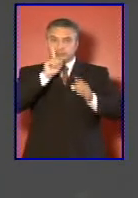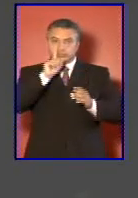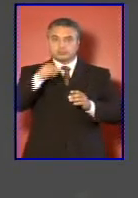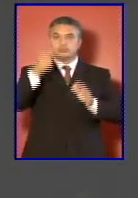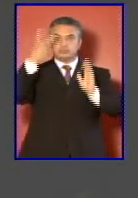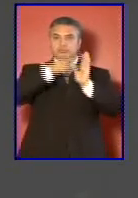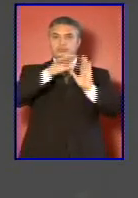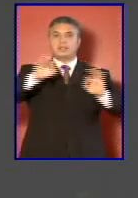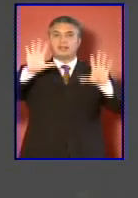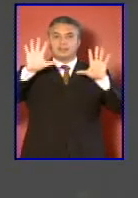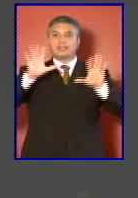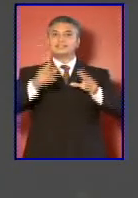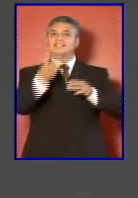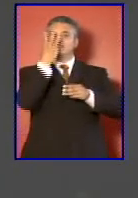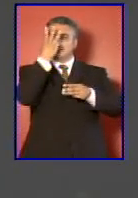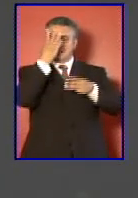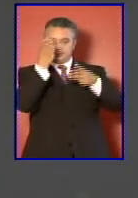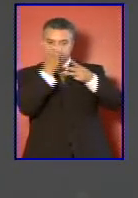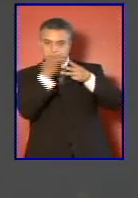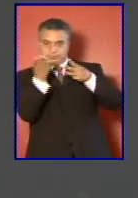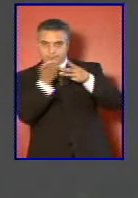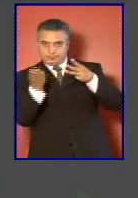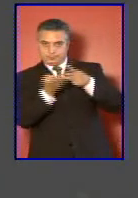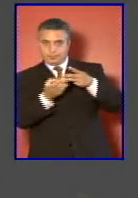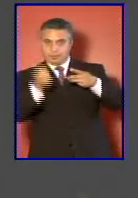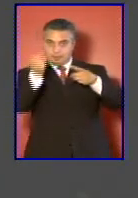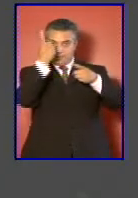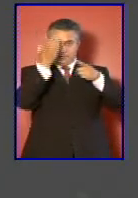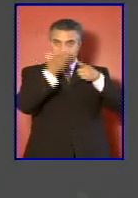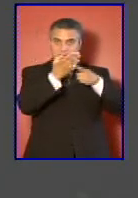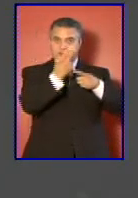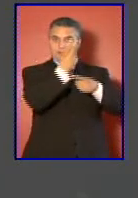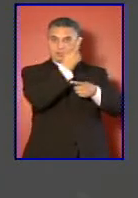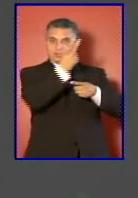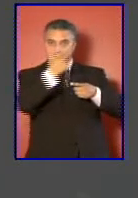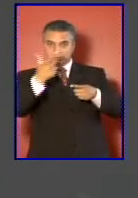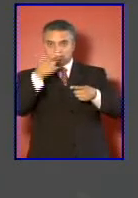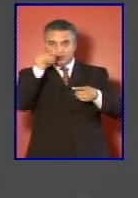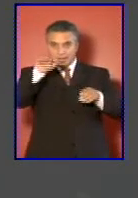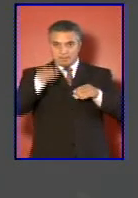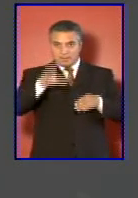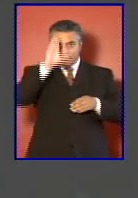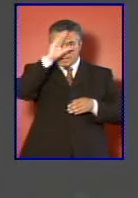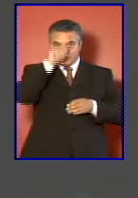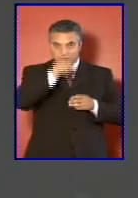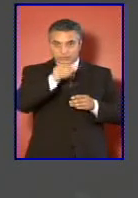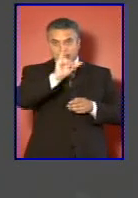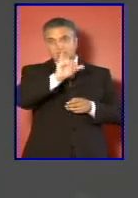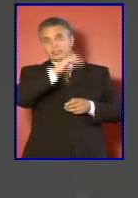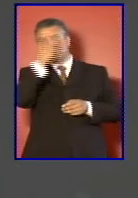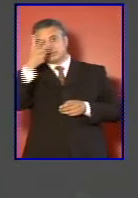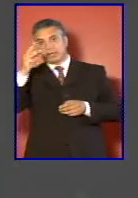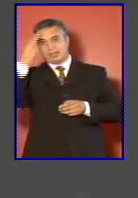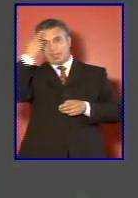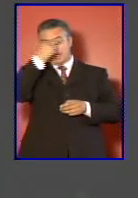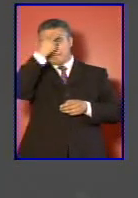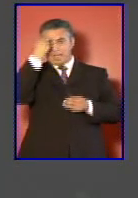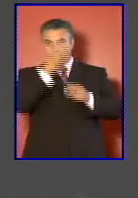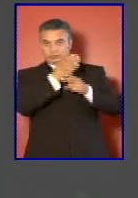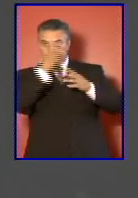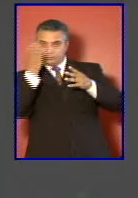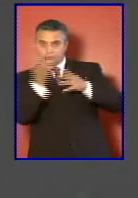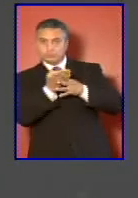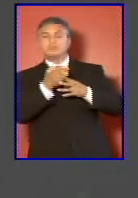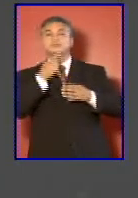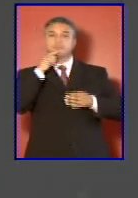2010 tres fases la primera entre el 27 esa misma noche y el 30 de marzo se